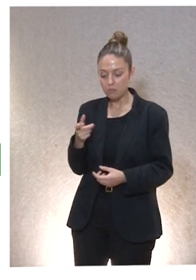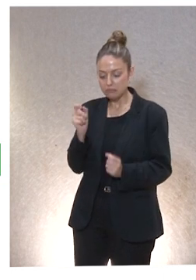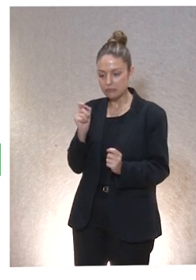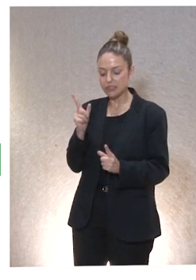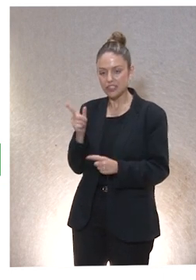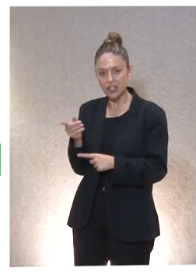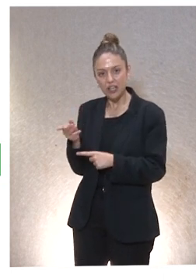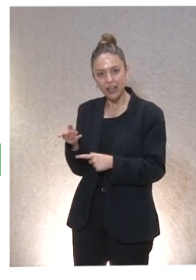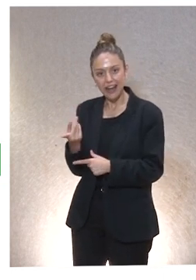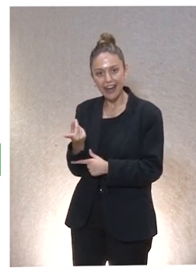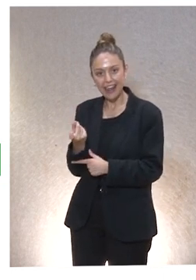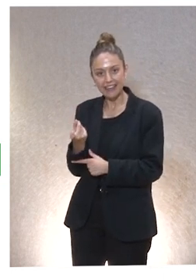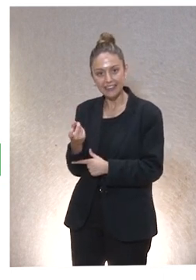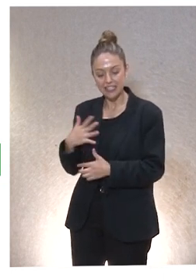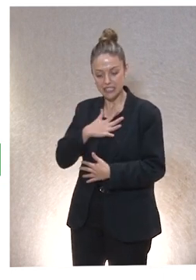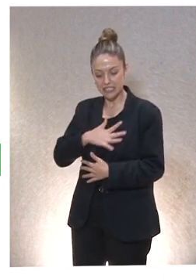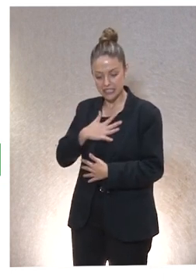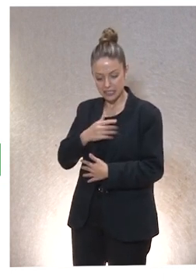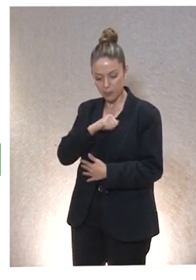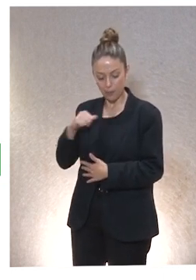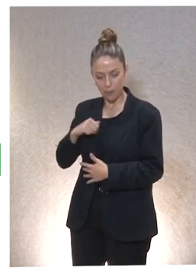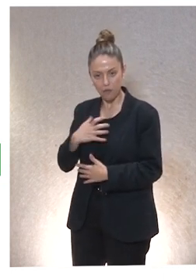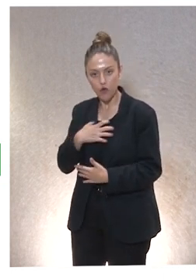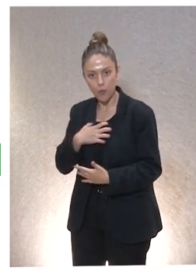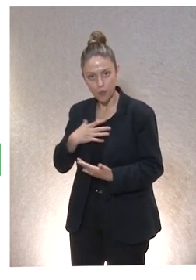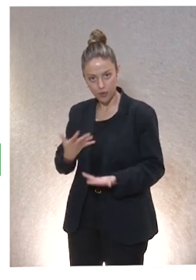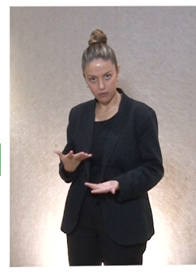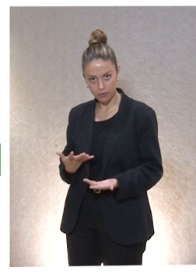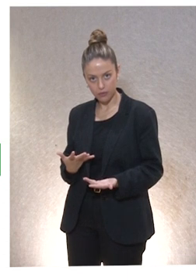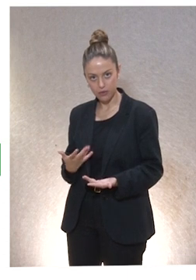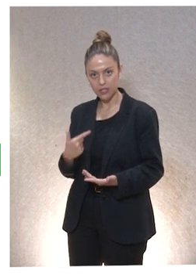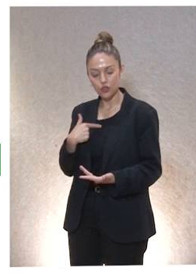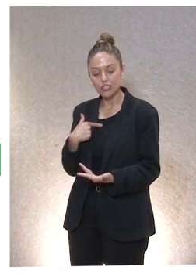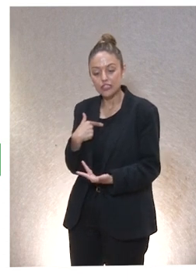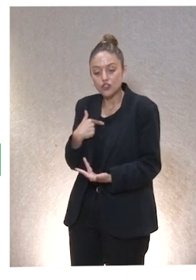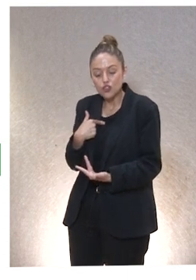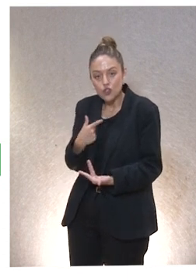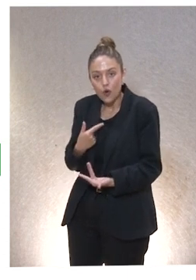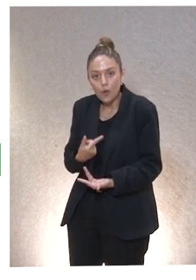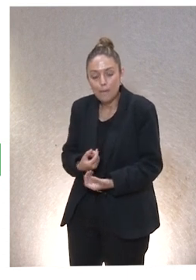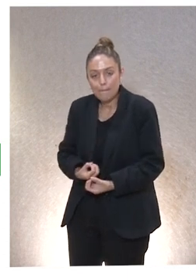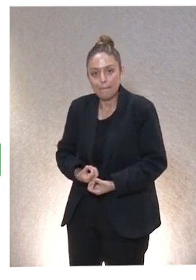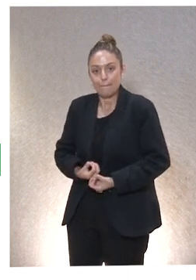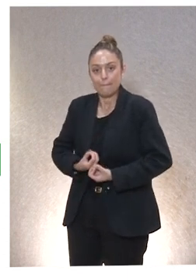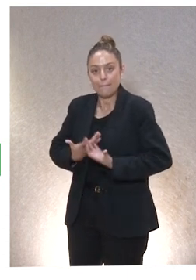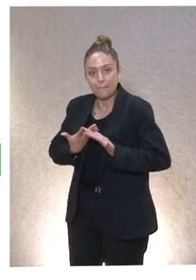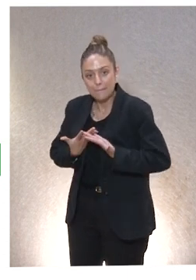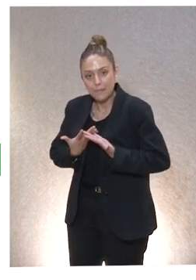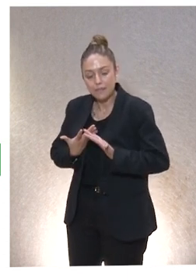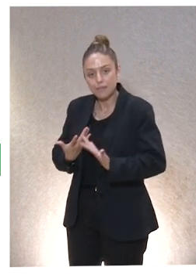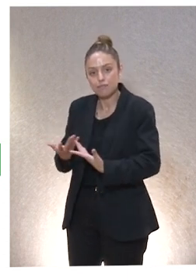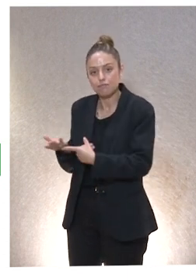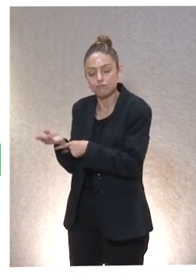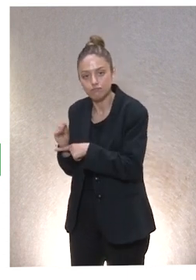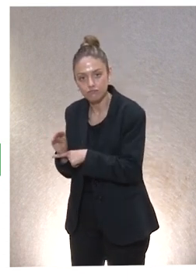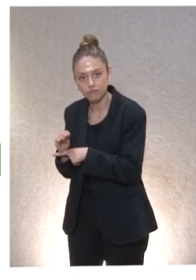que no puede satisfacerla, que es significativa para la persona y ¡plaf! Me empuja a cuidar a